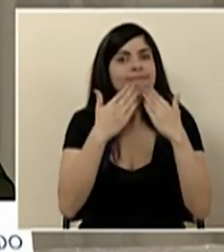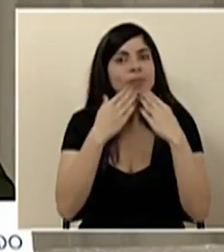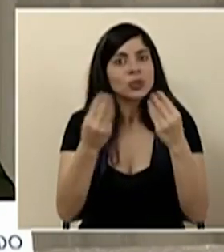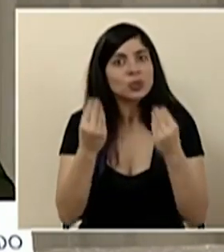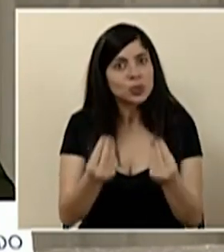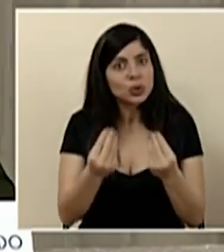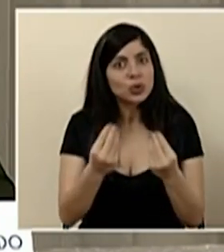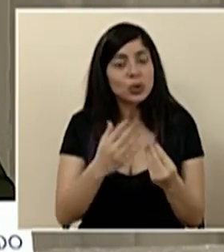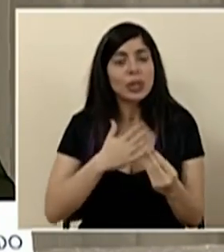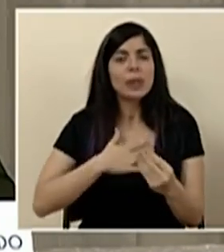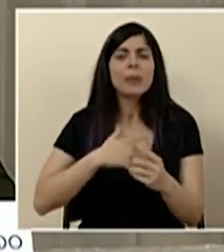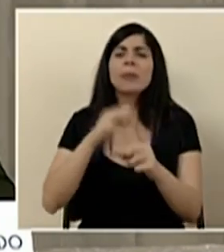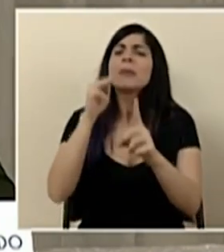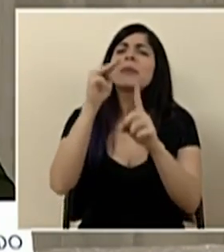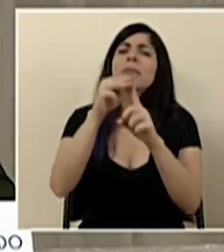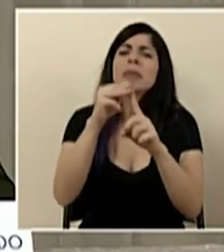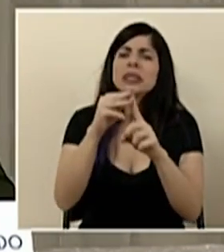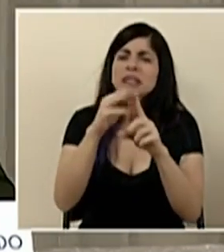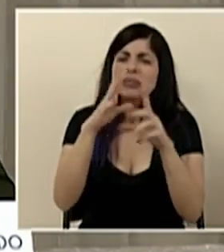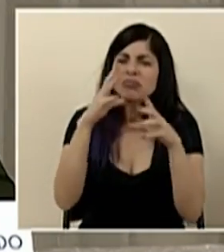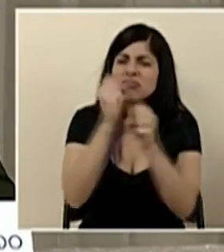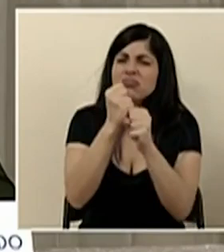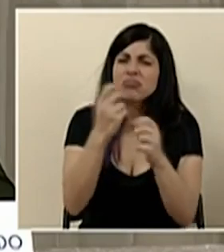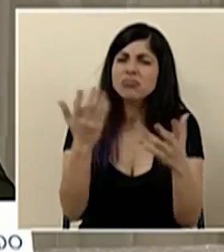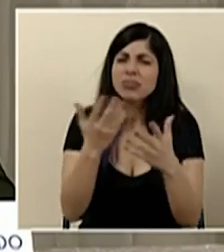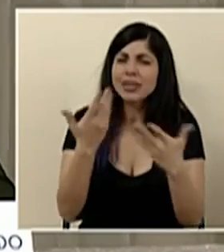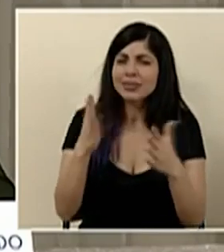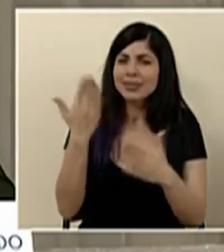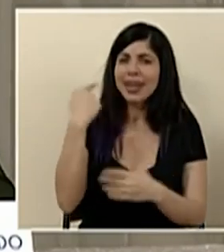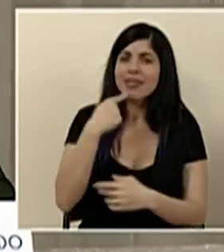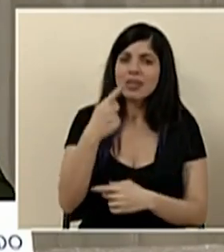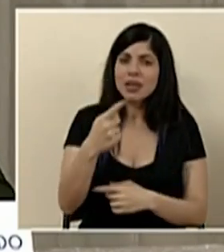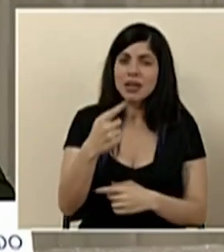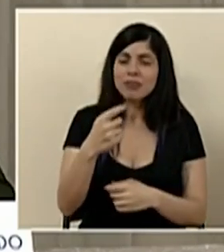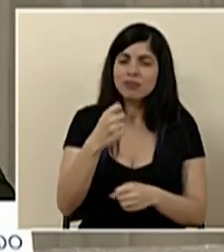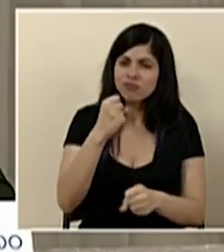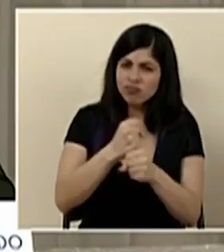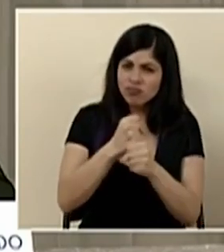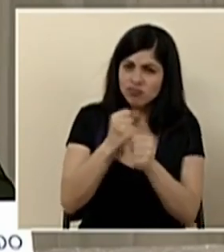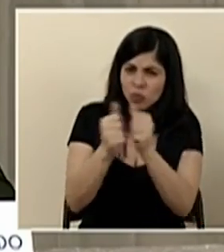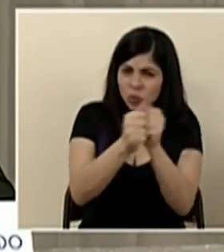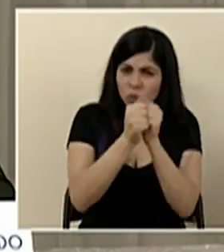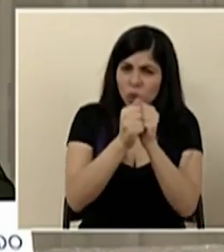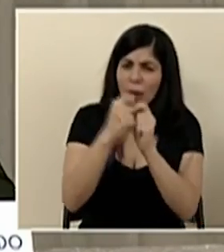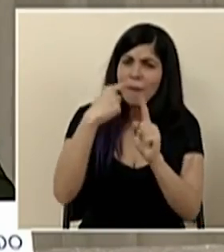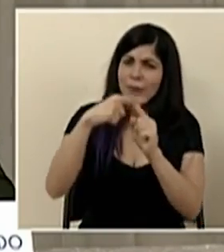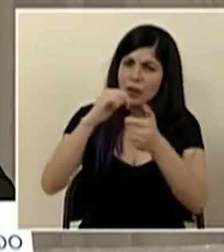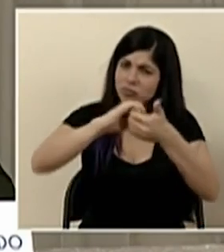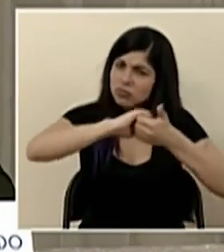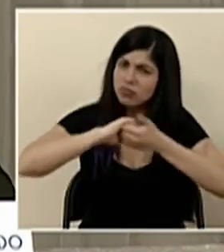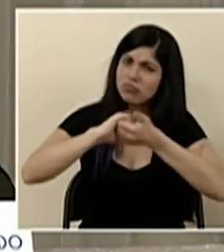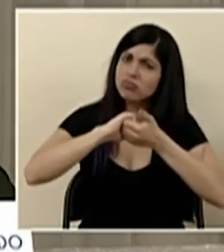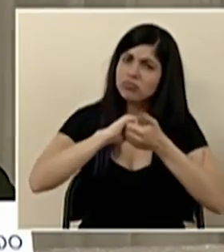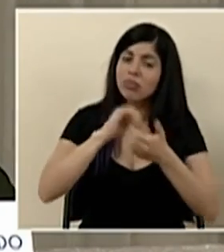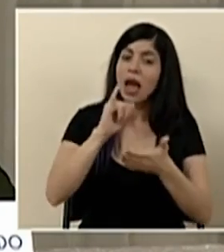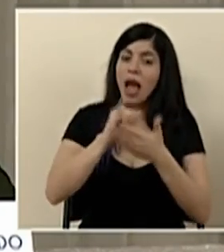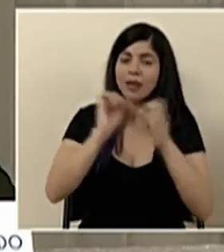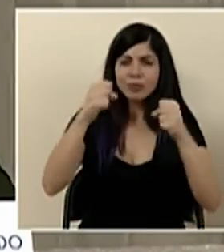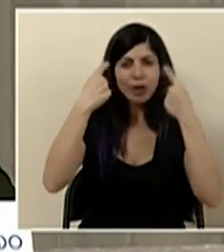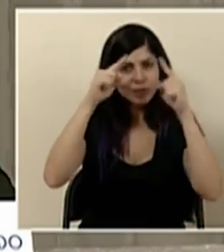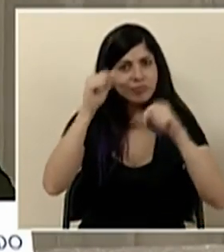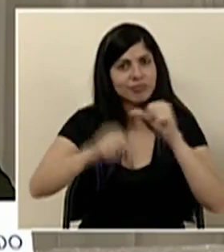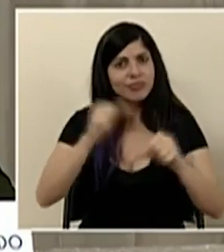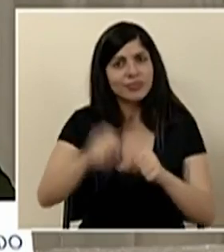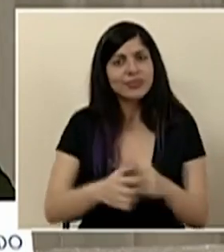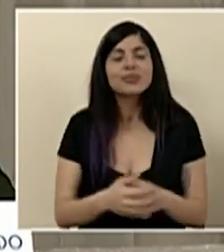y mi mensaje se sintetiza en lo que he dicho antes trabajar unión y solidaridad así es como saldremos